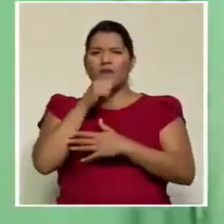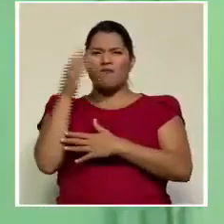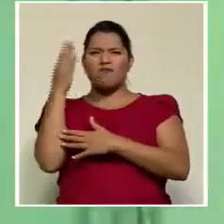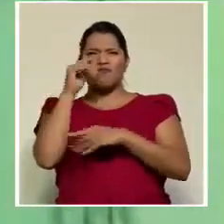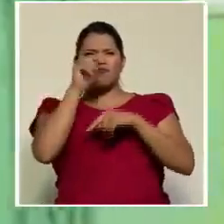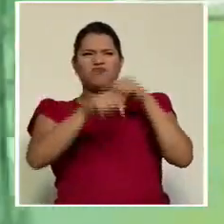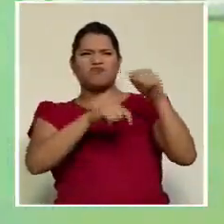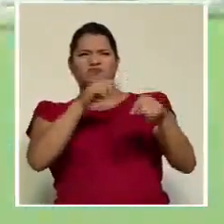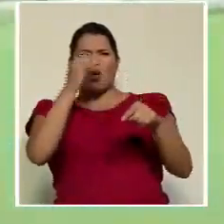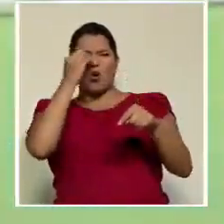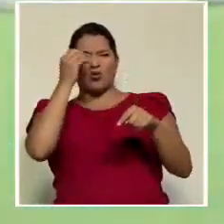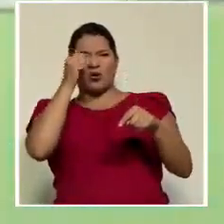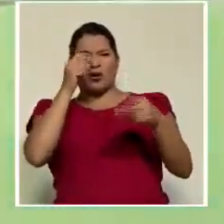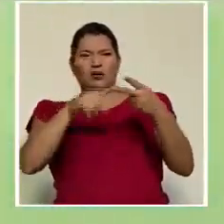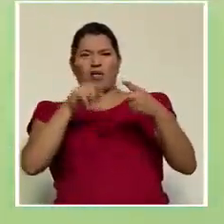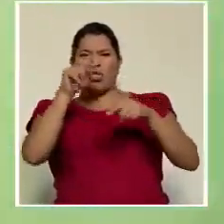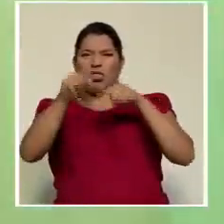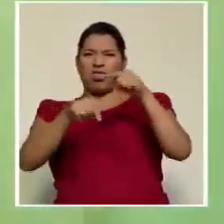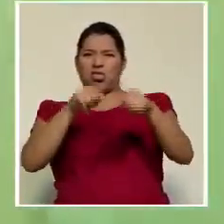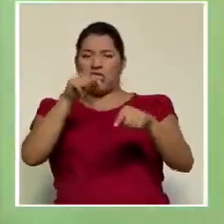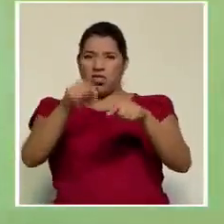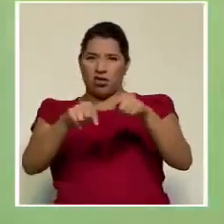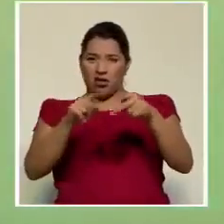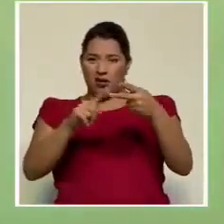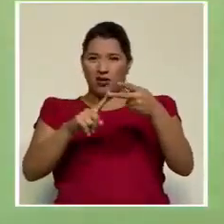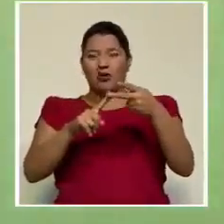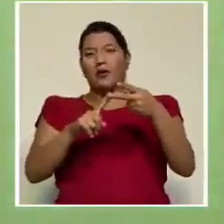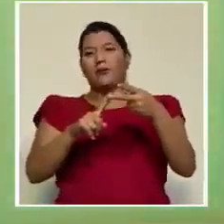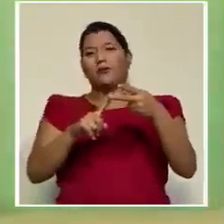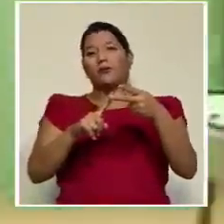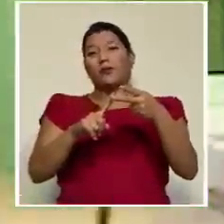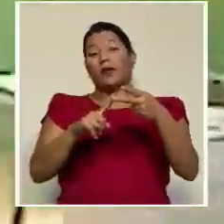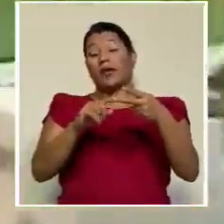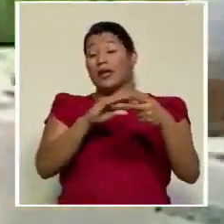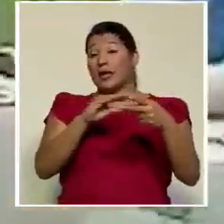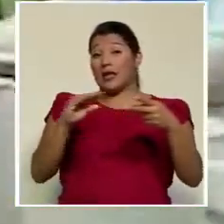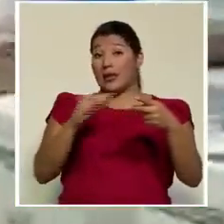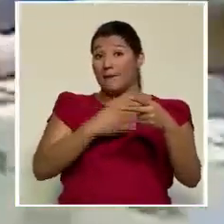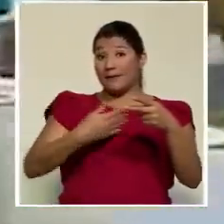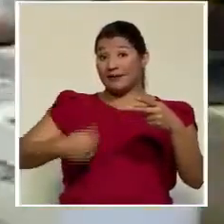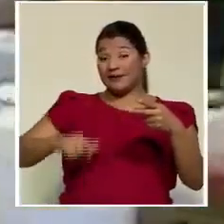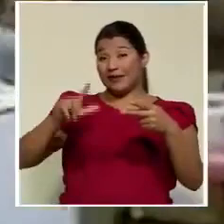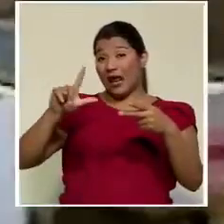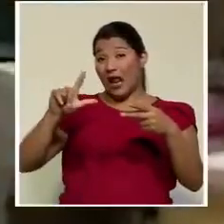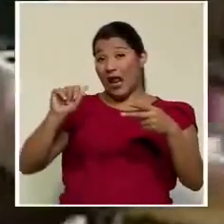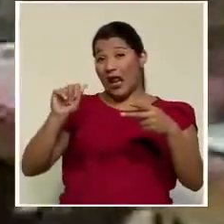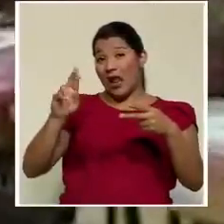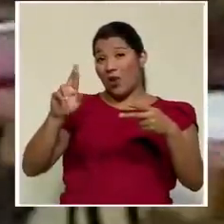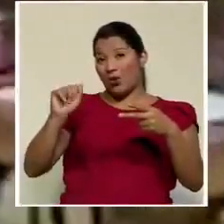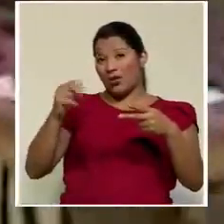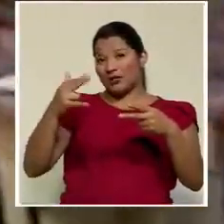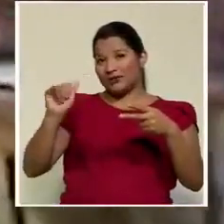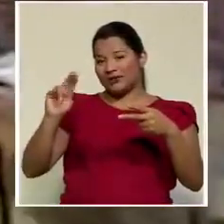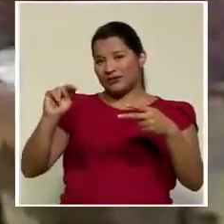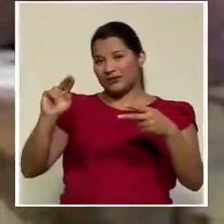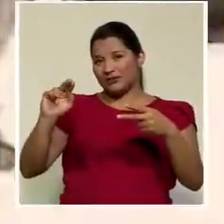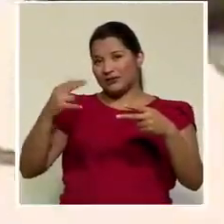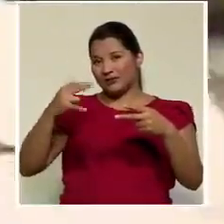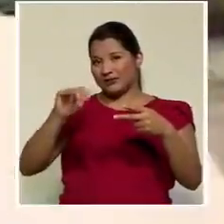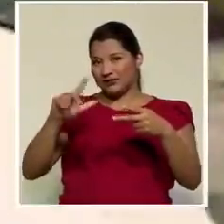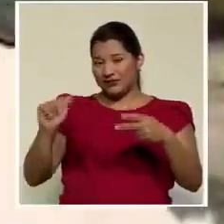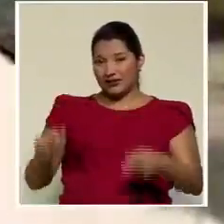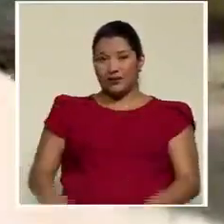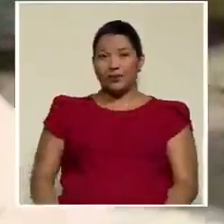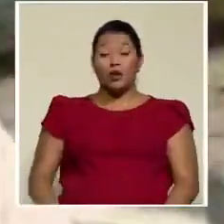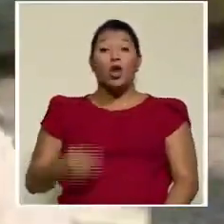Arias y hacia la entonces aspirante liberacionista y futura presidenta, Laura Chinchilla. Estamos pidiendo el